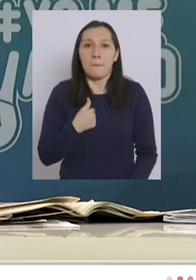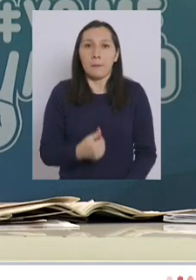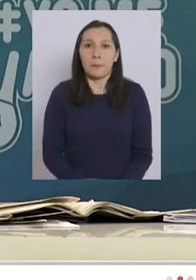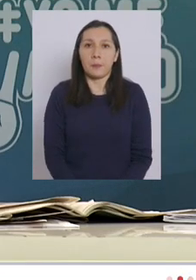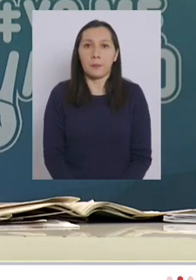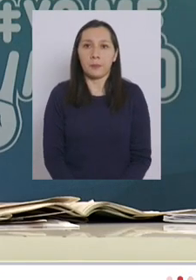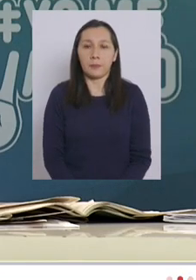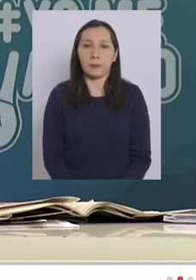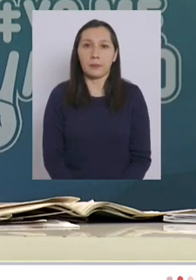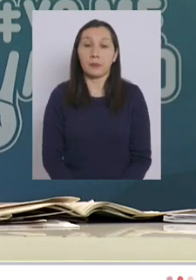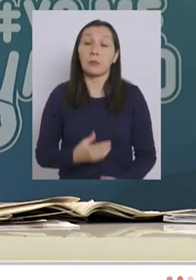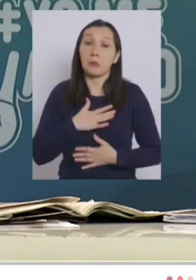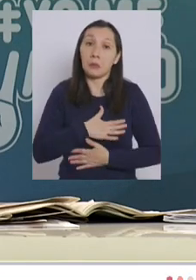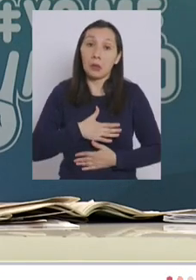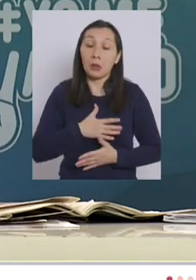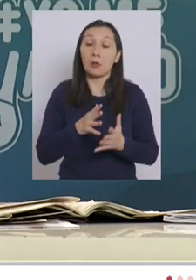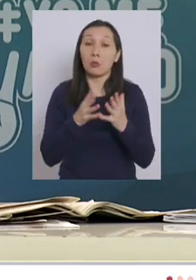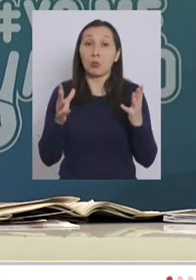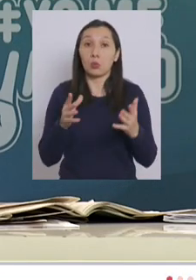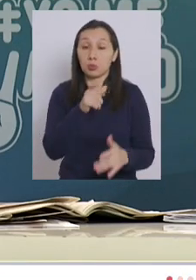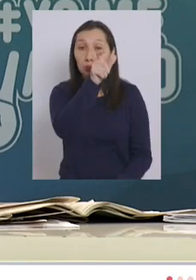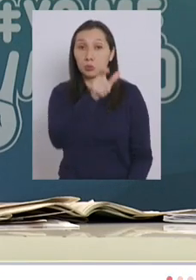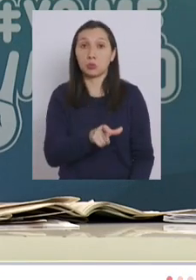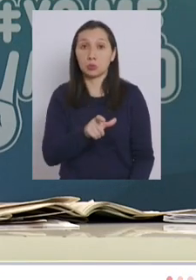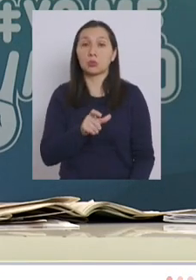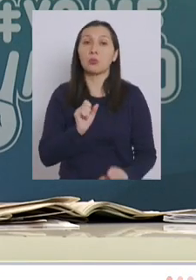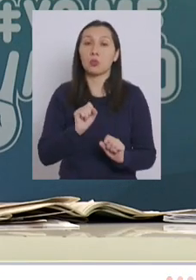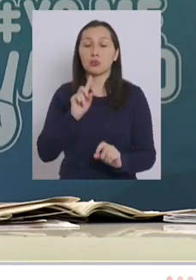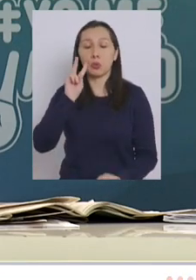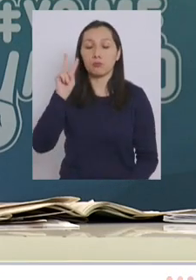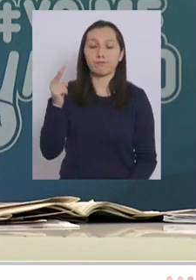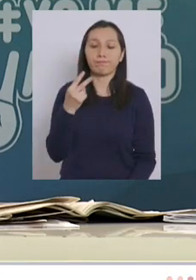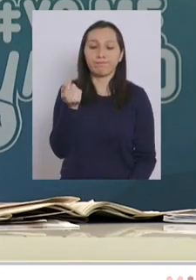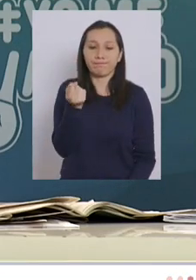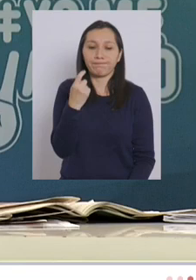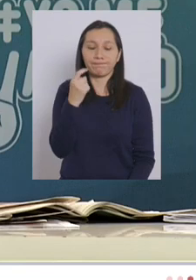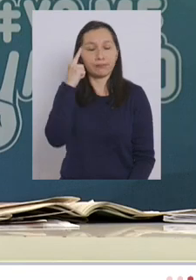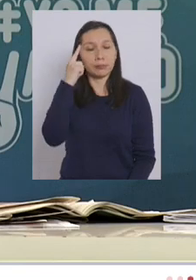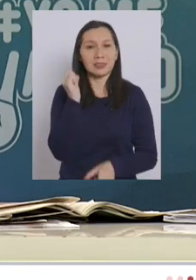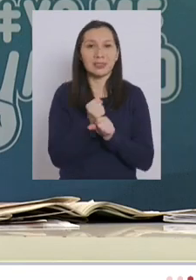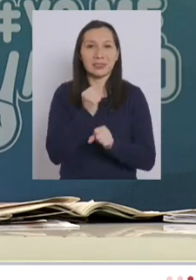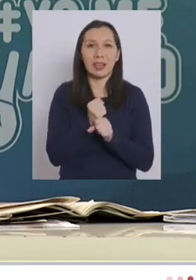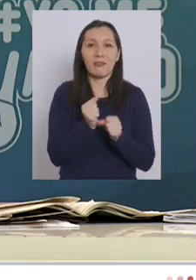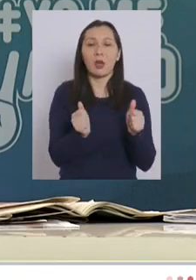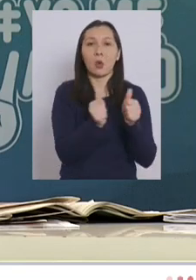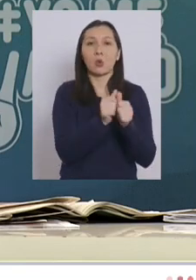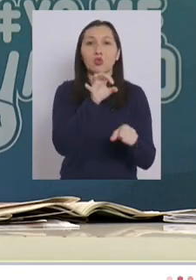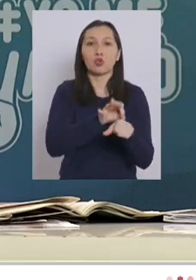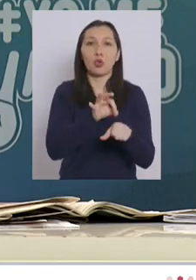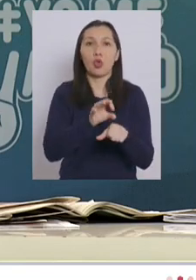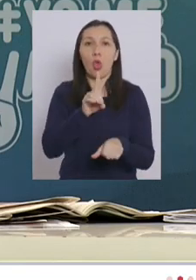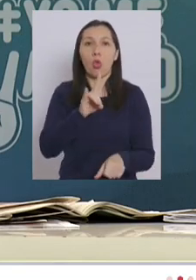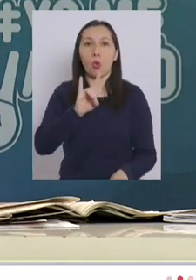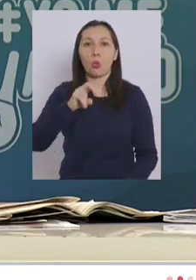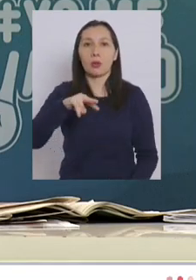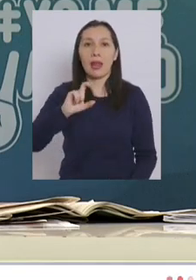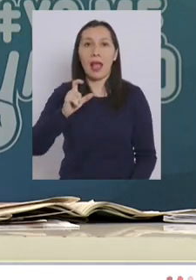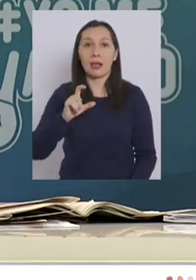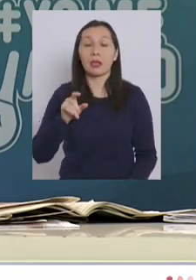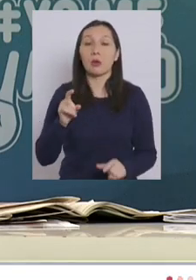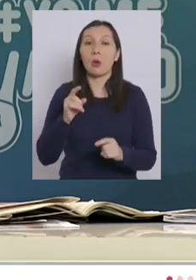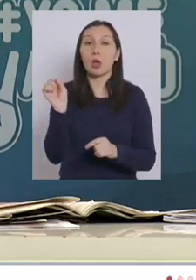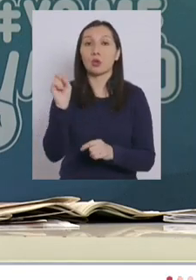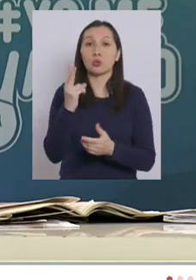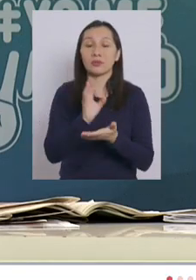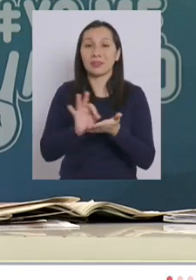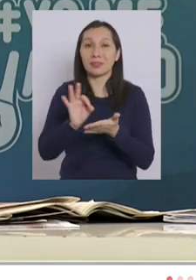me agrada mucho que él tenga esa autocrítica y como trabaja con el doctor Duñac en la subsidiaria de redes